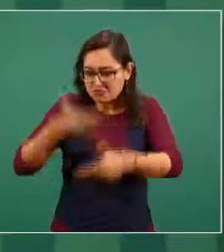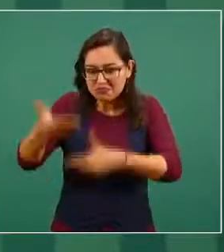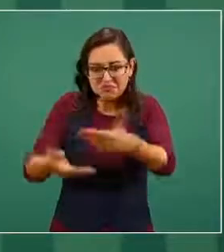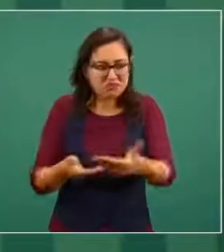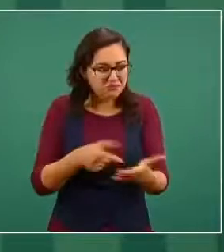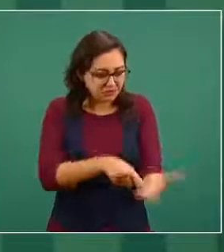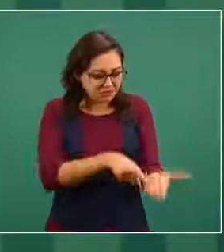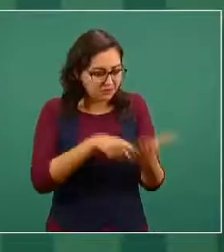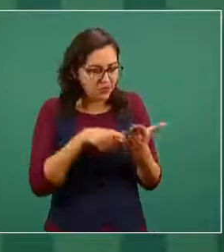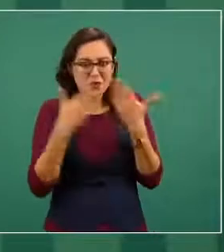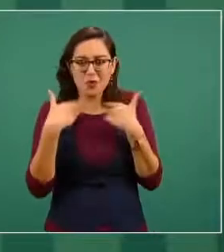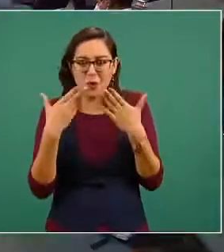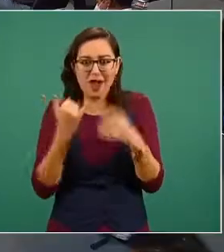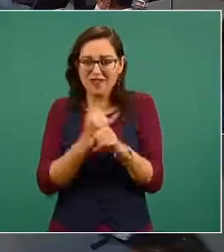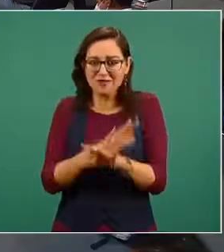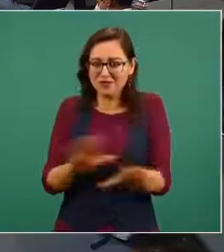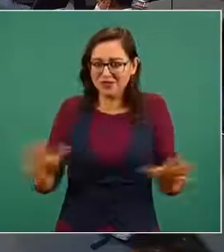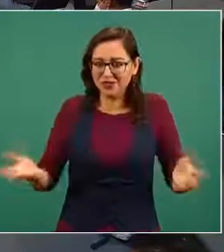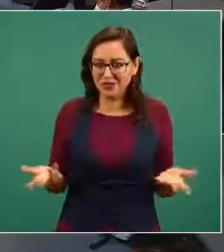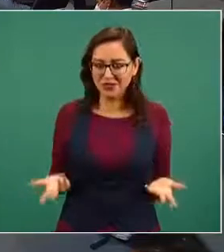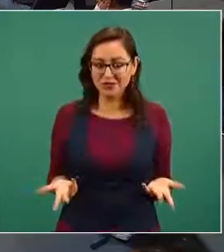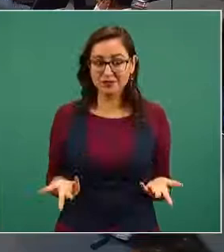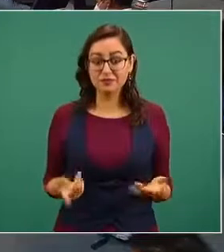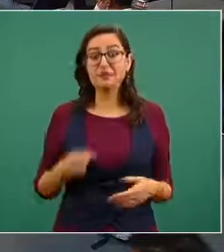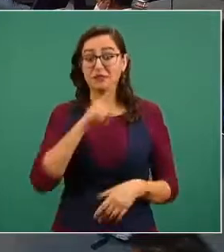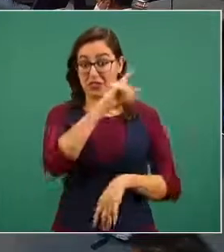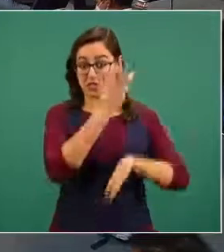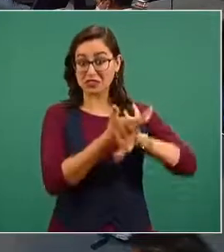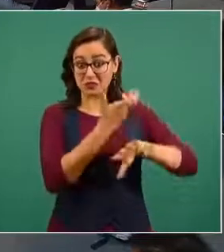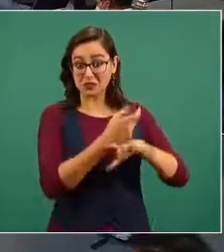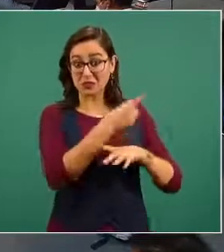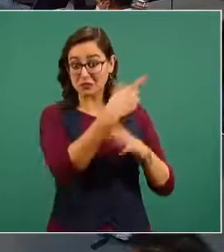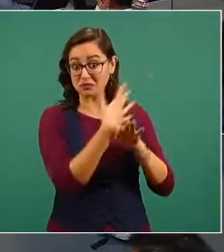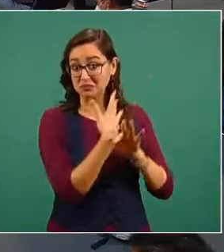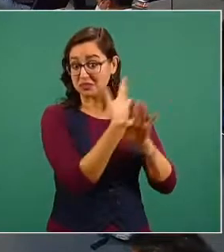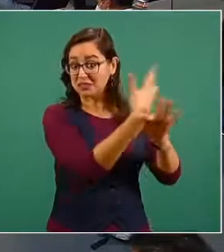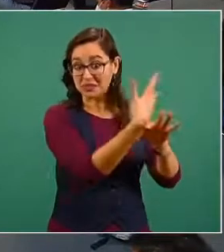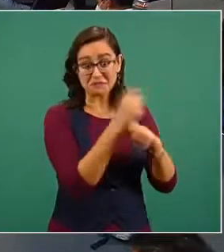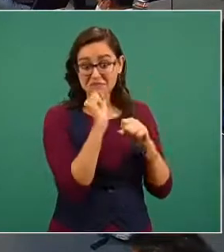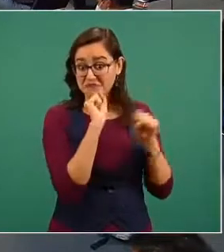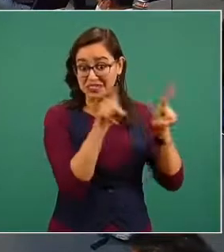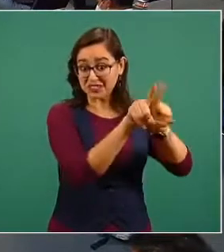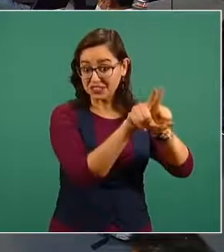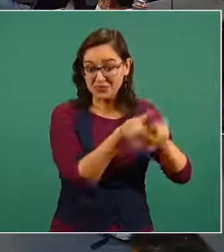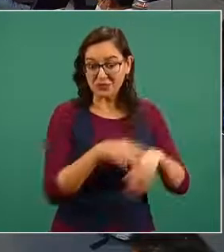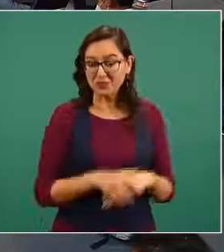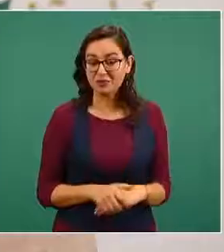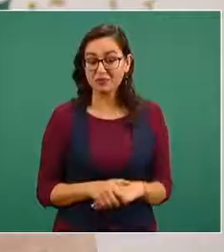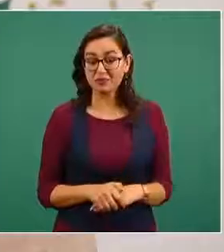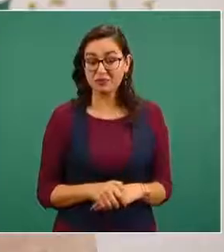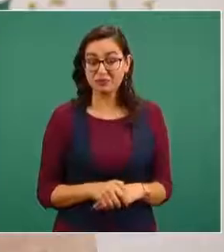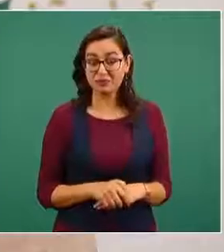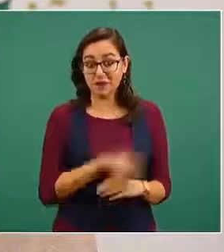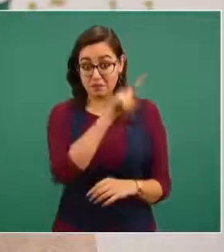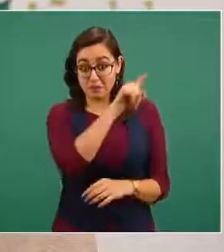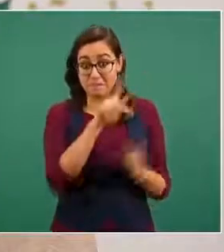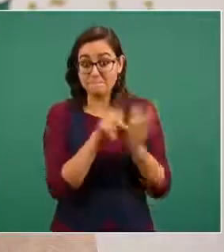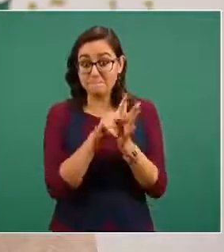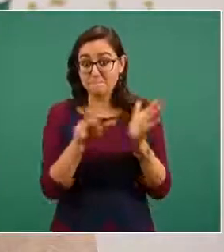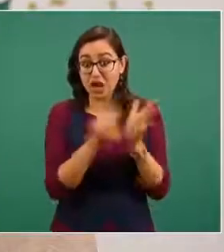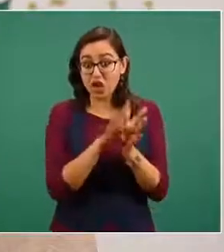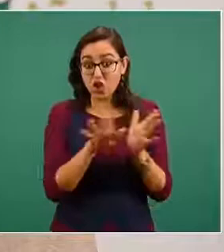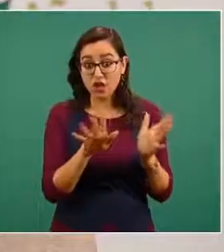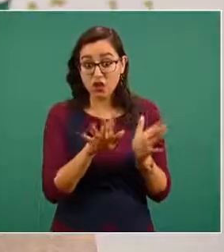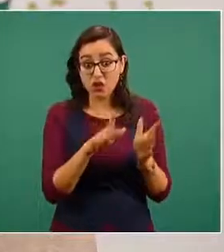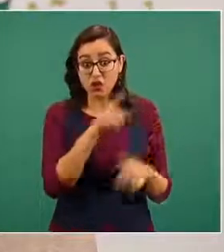dice la nota ya en Estados Unidos que son elementos circunstanciales es una nota en Estados Unidos en México fines de